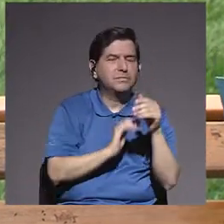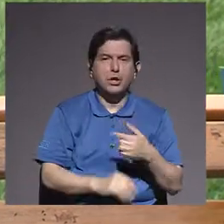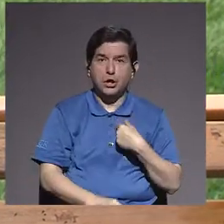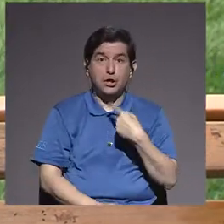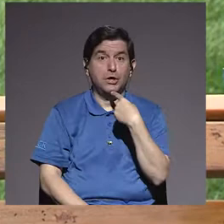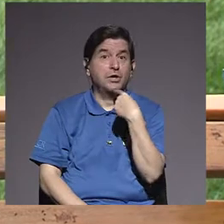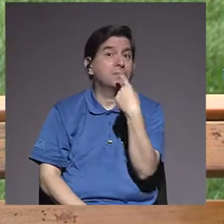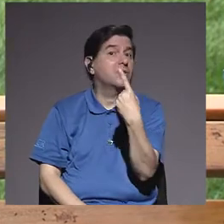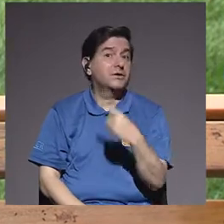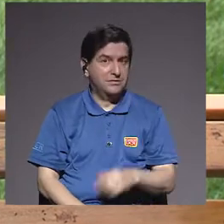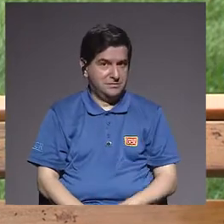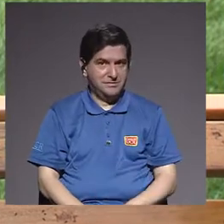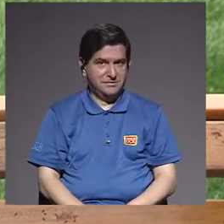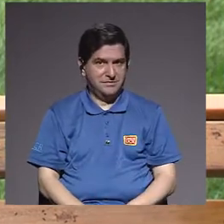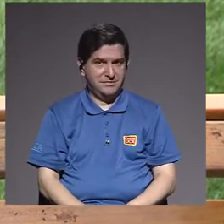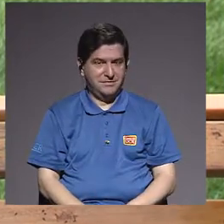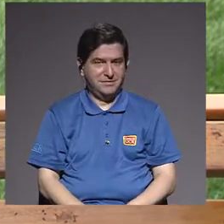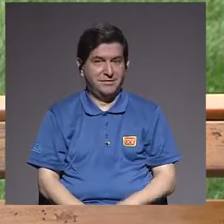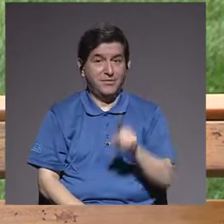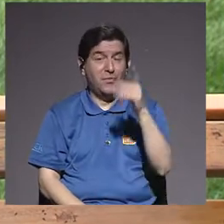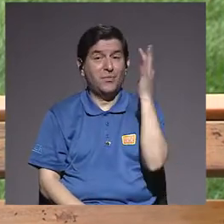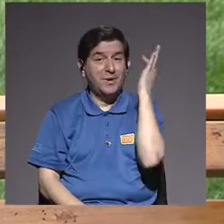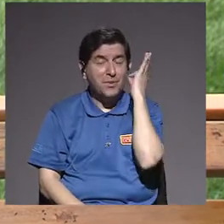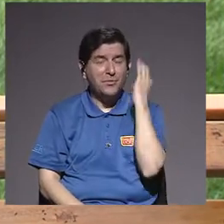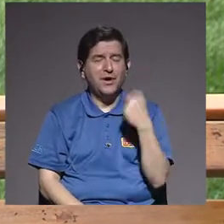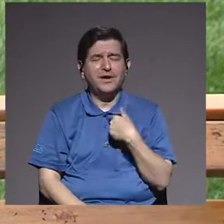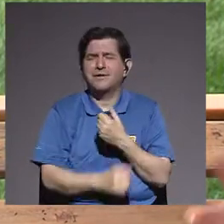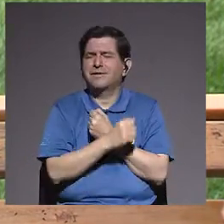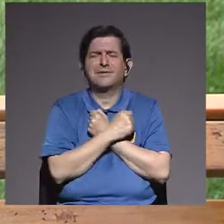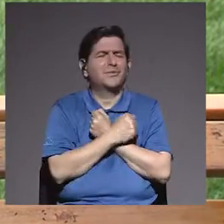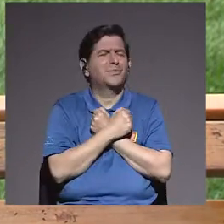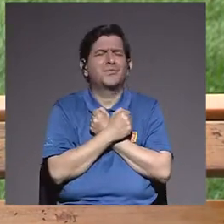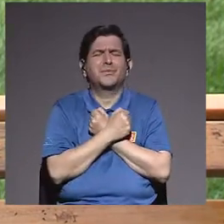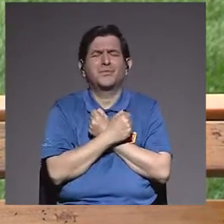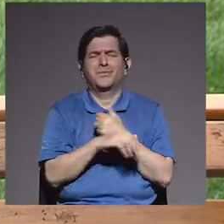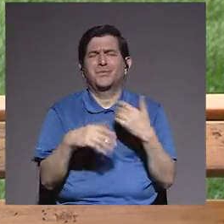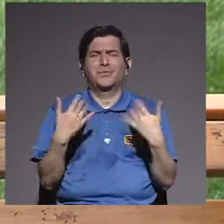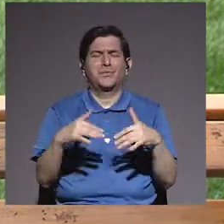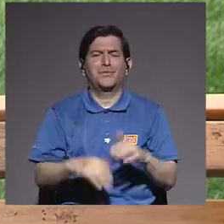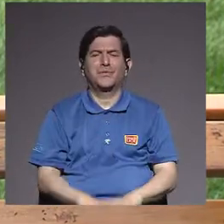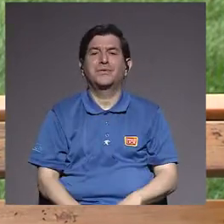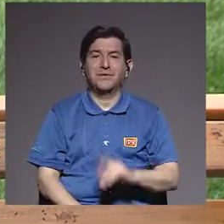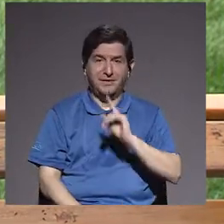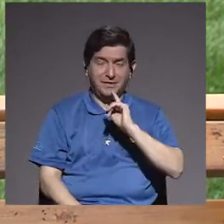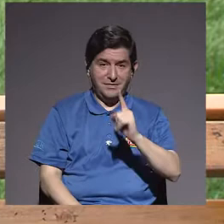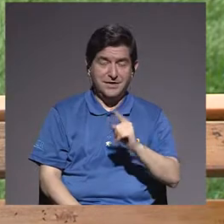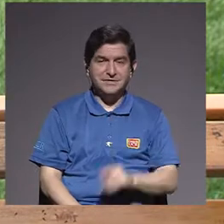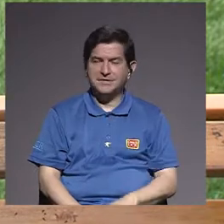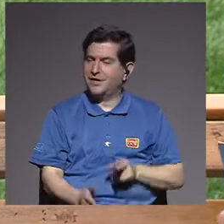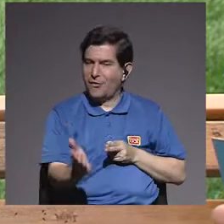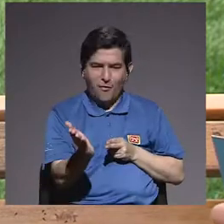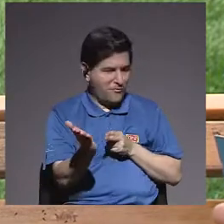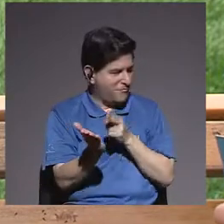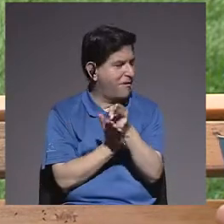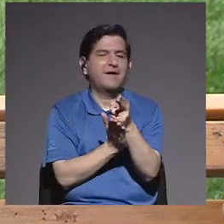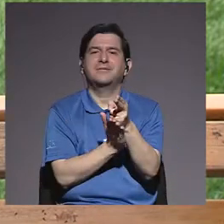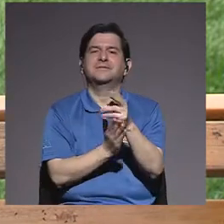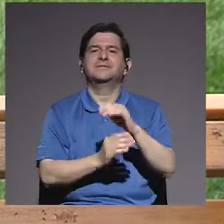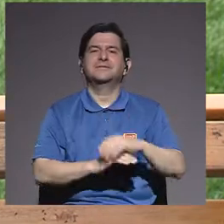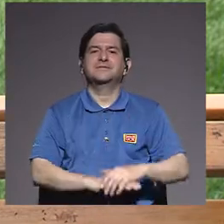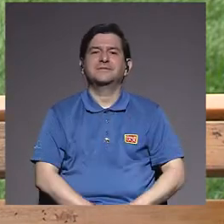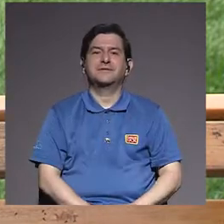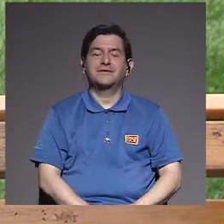y tengo que decirlo con una señora que quise mucho, tengo que decirlo con toda sinceridad,